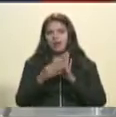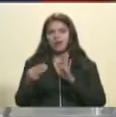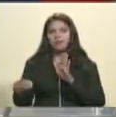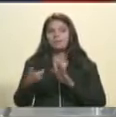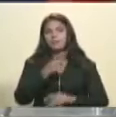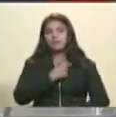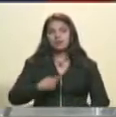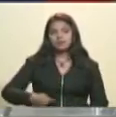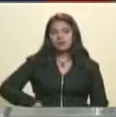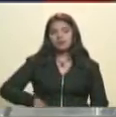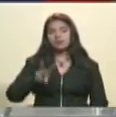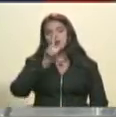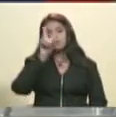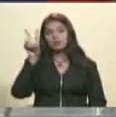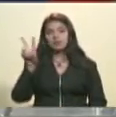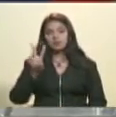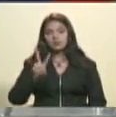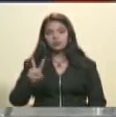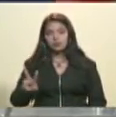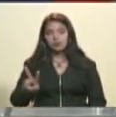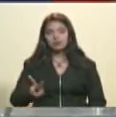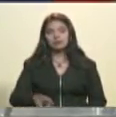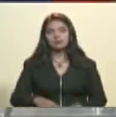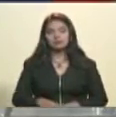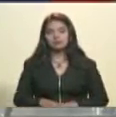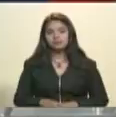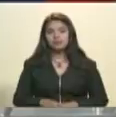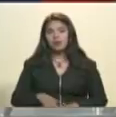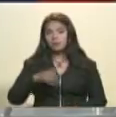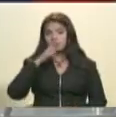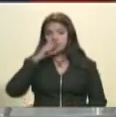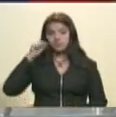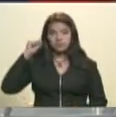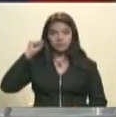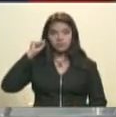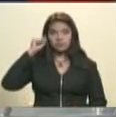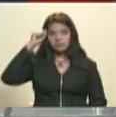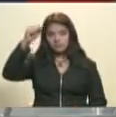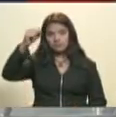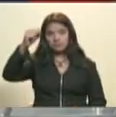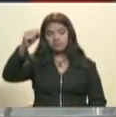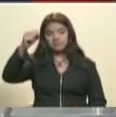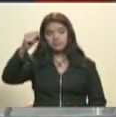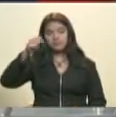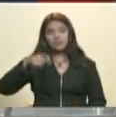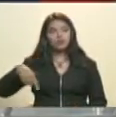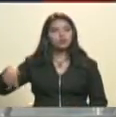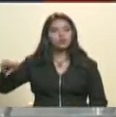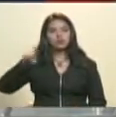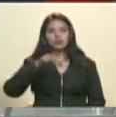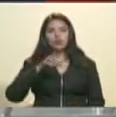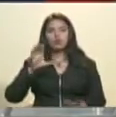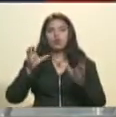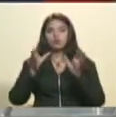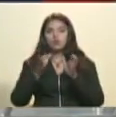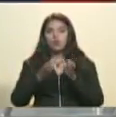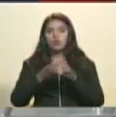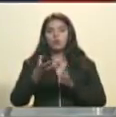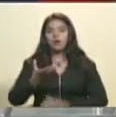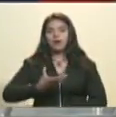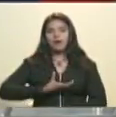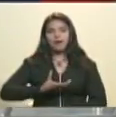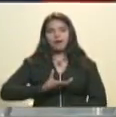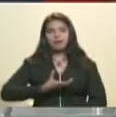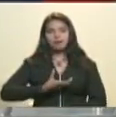constitucional de la República Bolivariana de Venezuela, Nicolás Maduro Moro, la Asociación Bolivariana de Alcaldes quiere